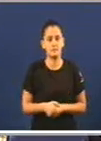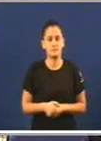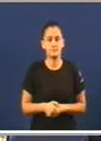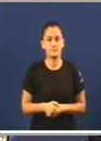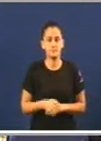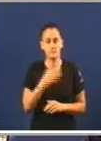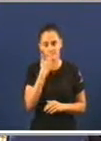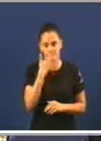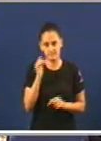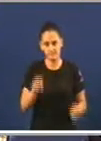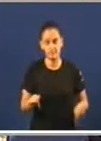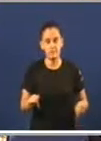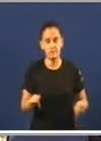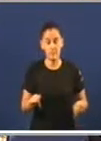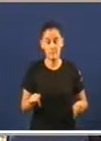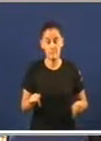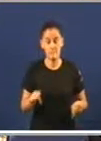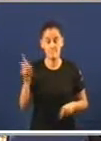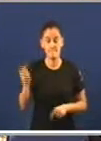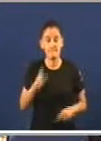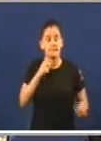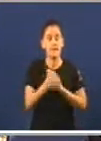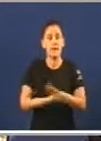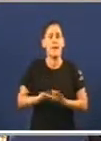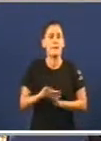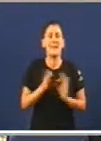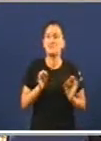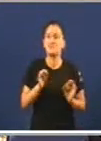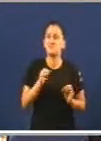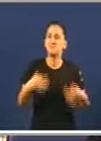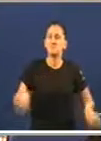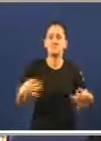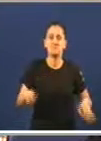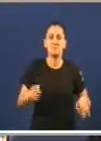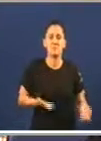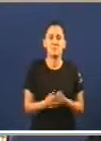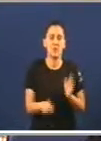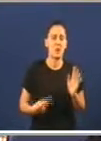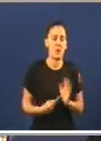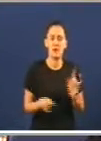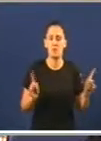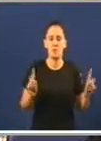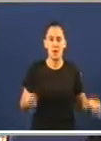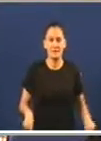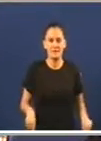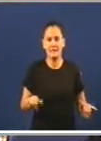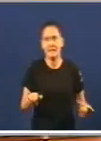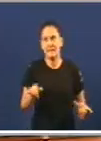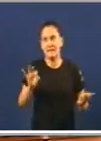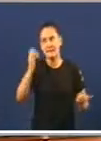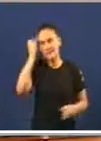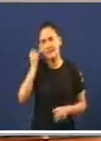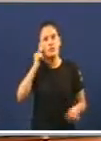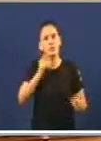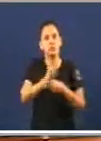Ose vimos falar non dunha simple proposición de lei en sí, non somente dunha iniciativa para